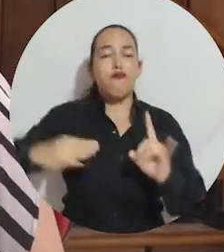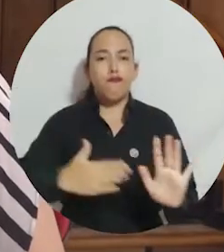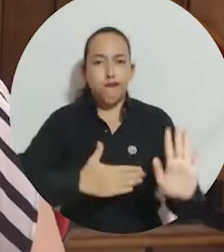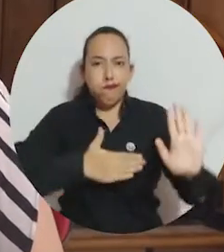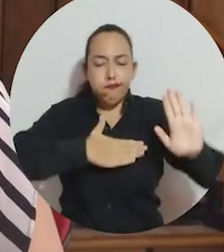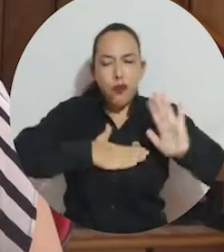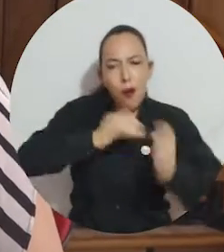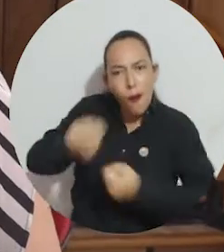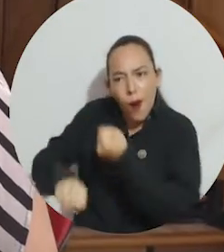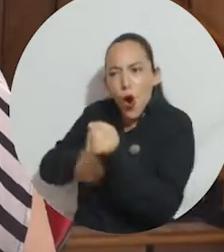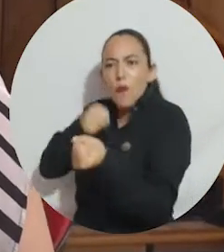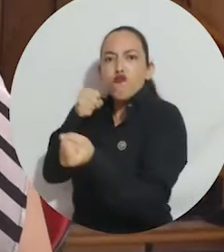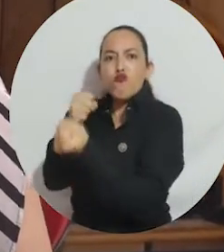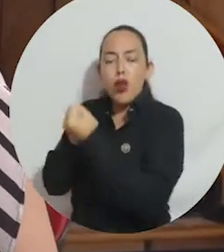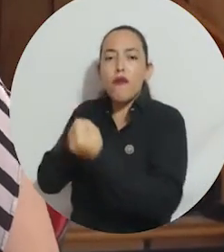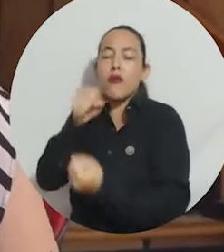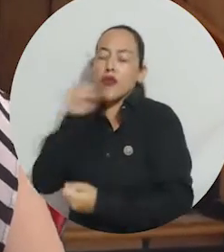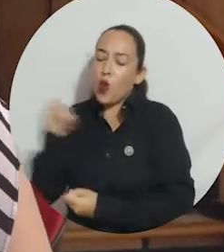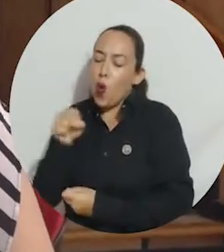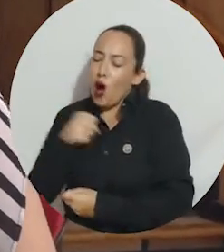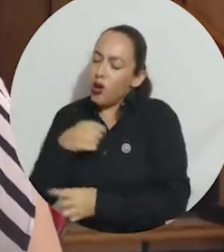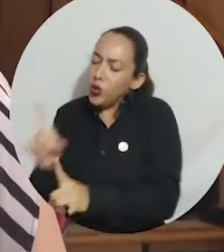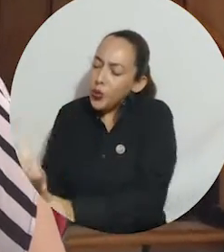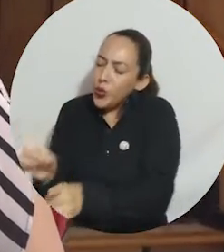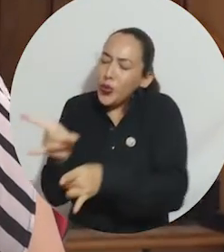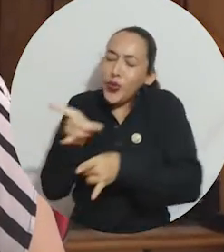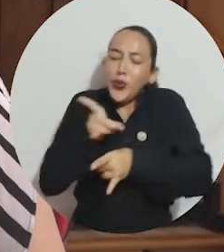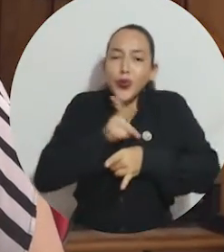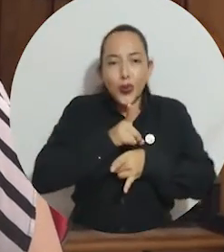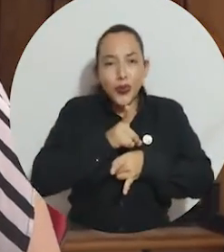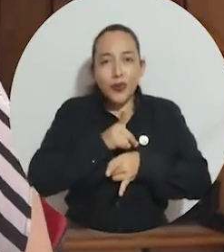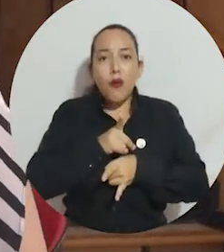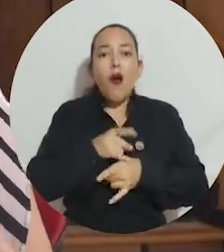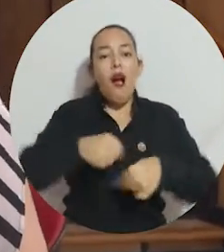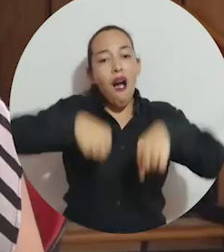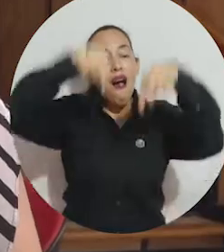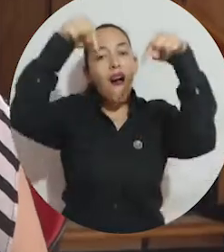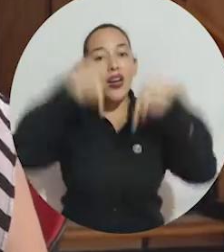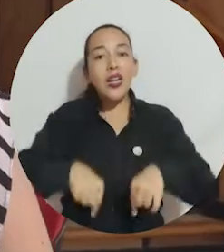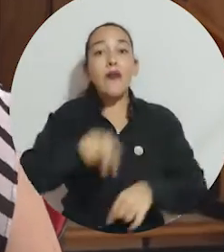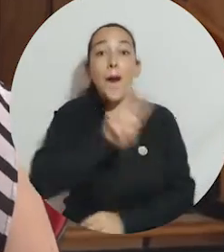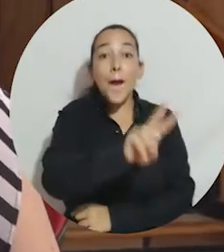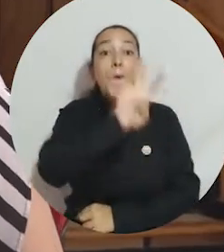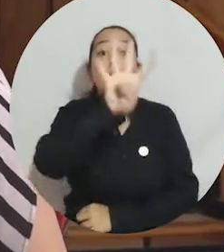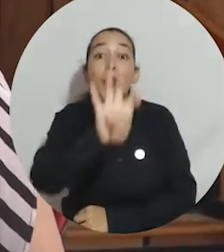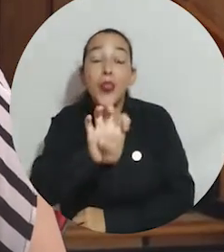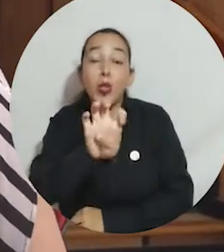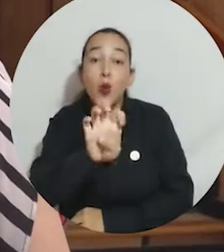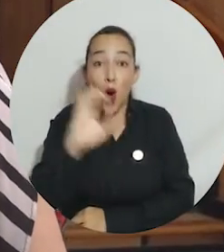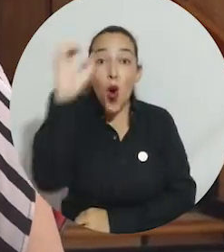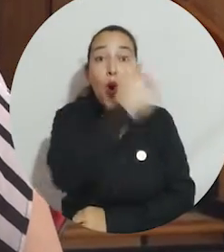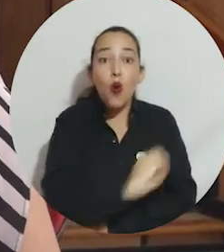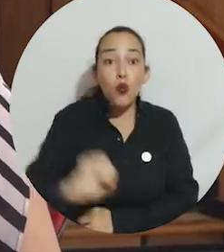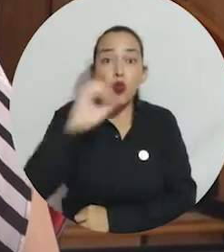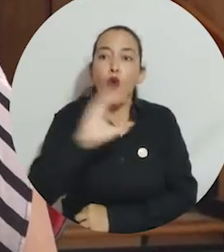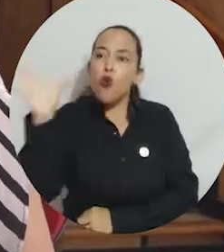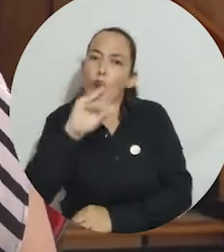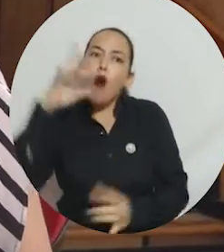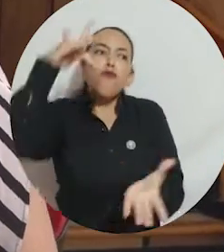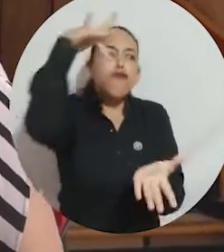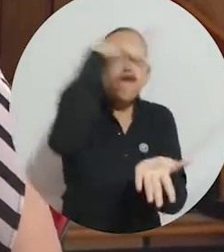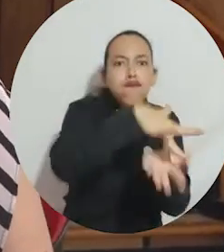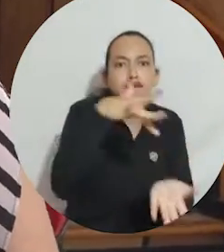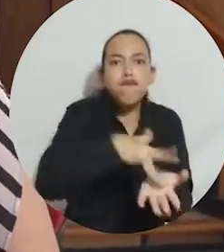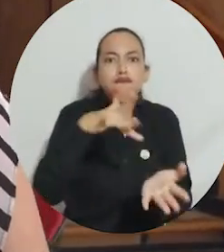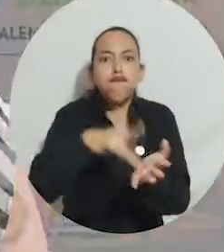y por eso la Universidad del Magdalena se compromete con estos viejitos que nos han tocado el corazón y por eso estamos aquí y el